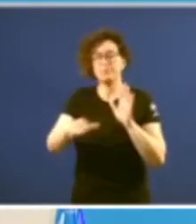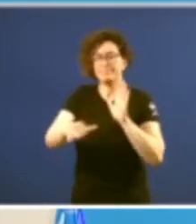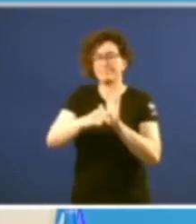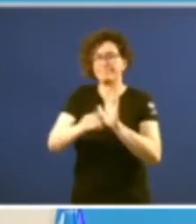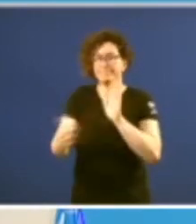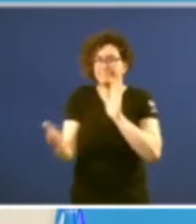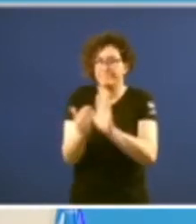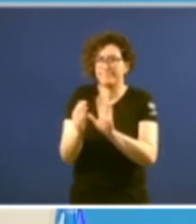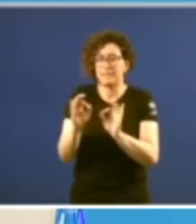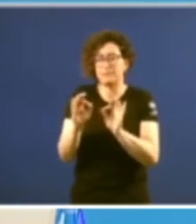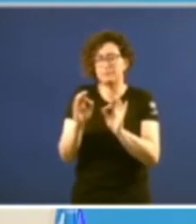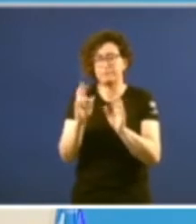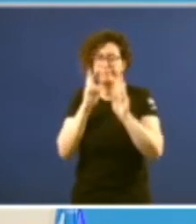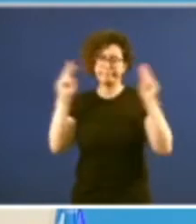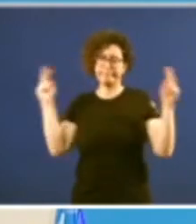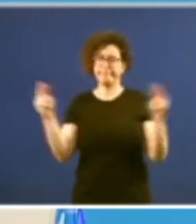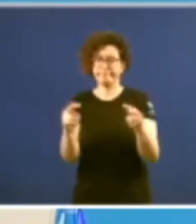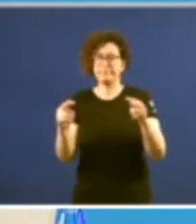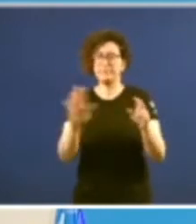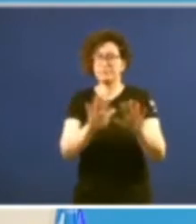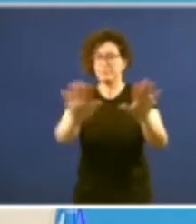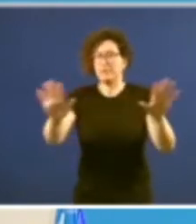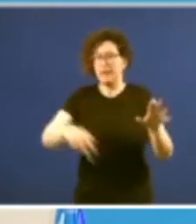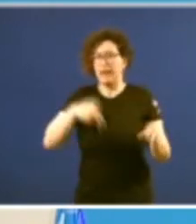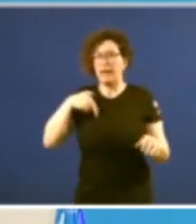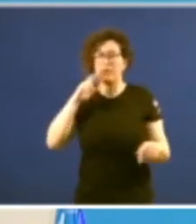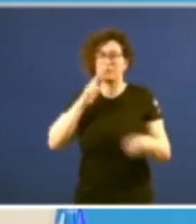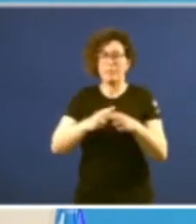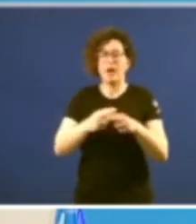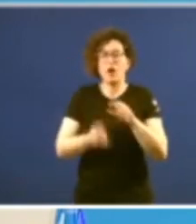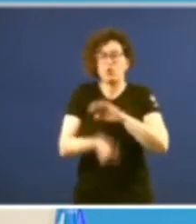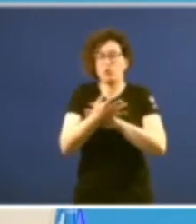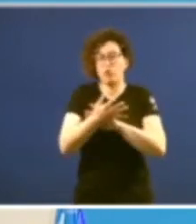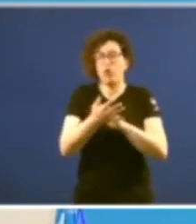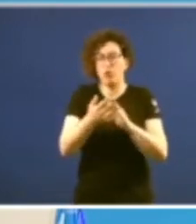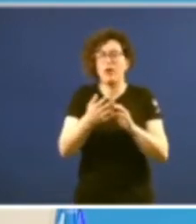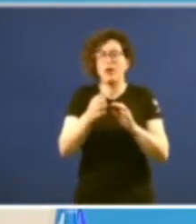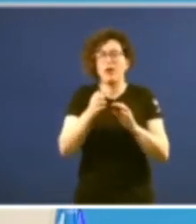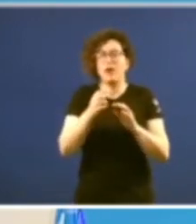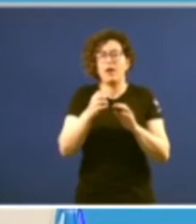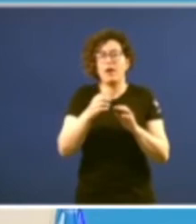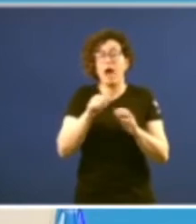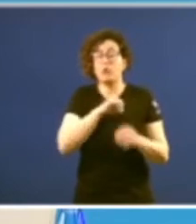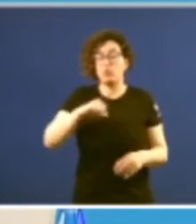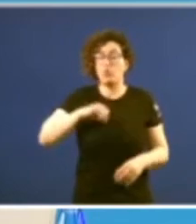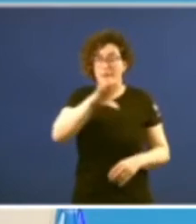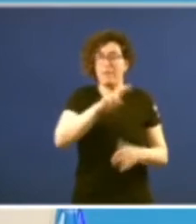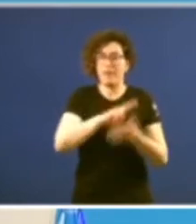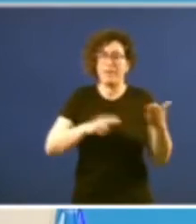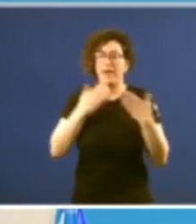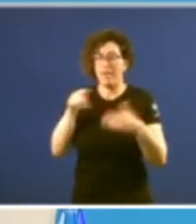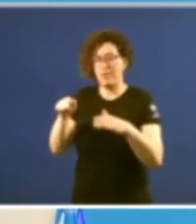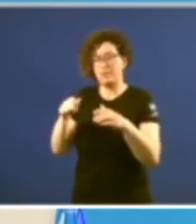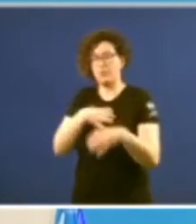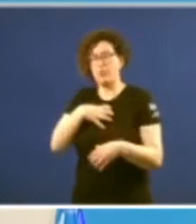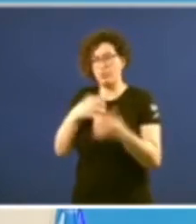unha maneira panorámica a la construcción da autonomía de Galicia a través da actividade legislativa do Parlamento que sin